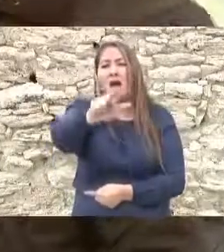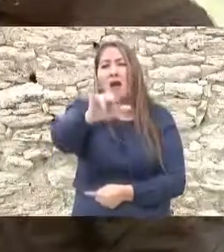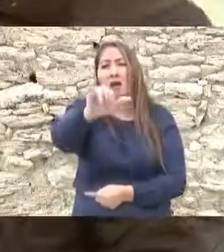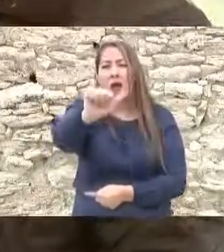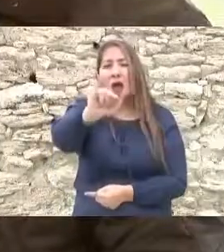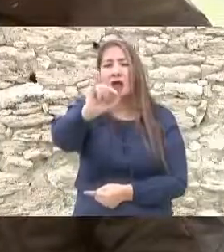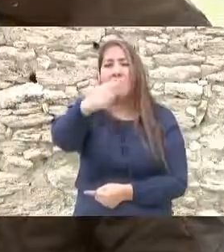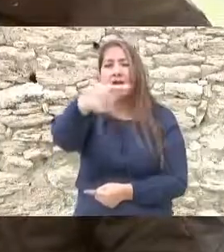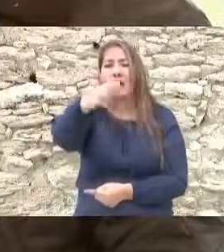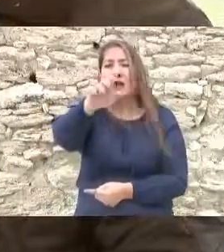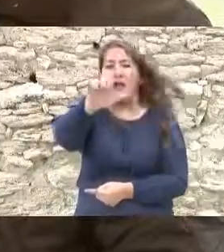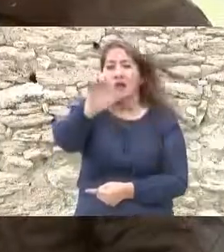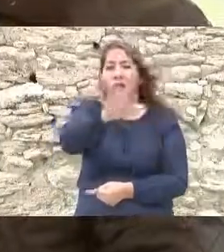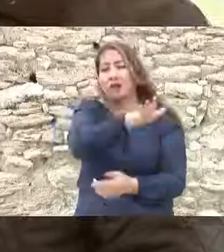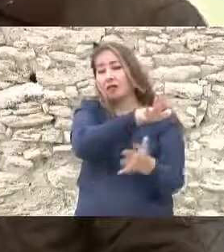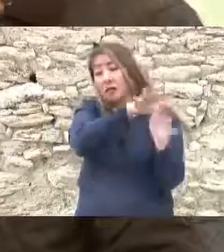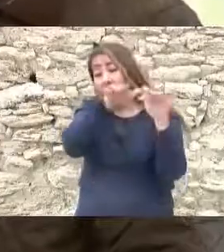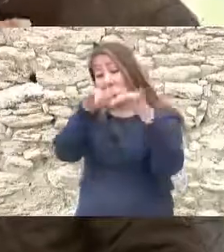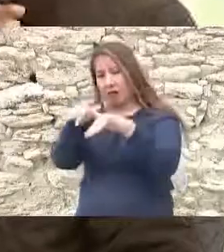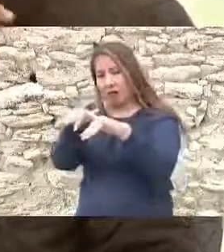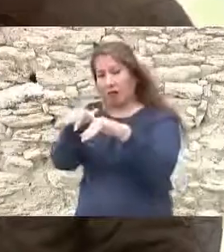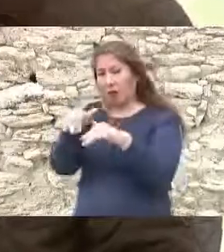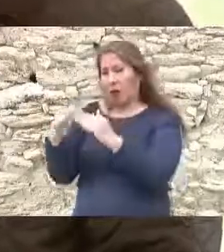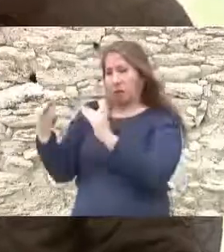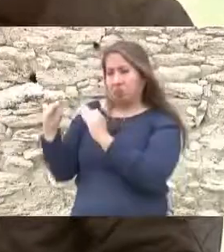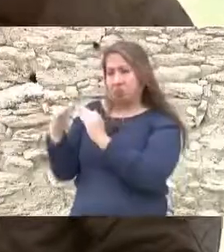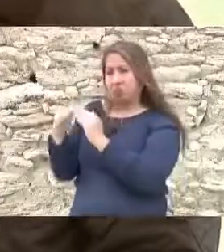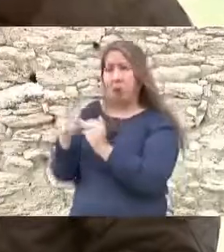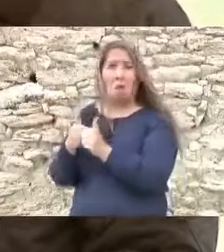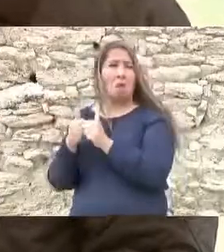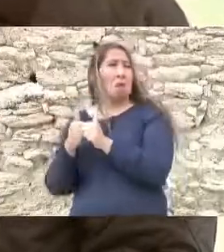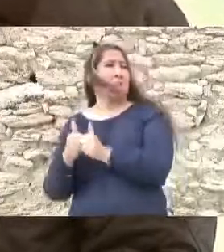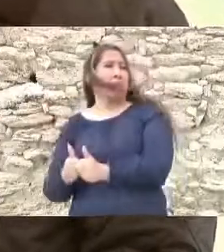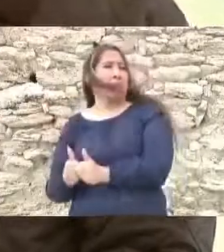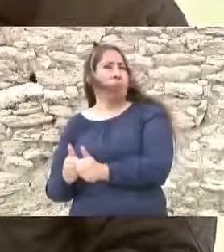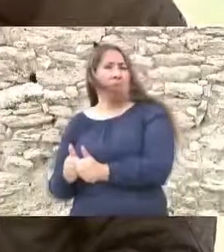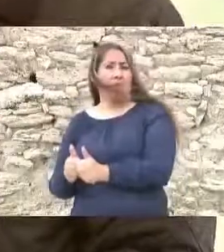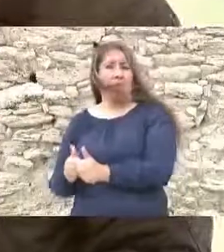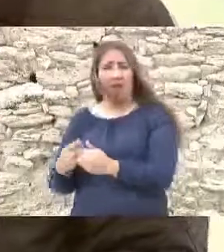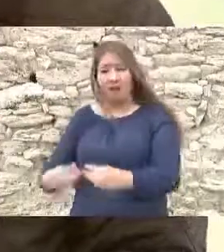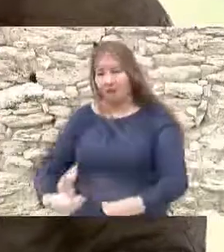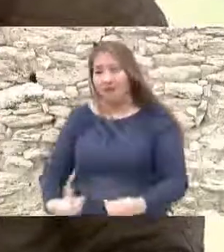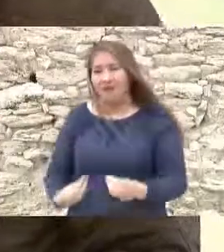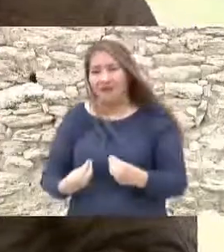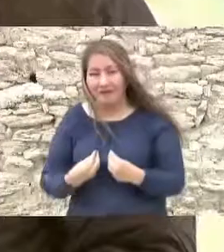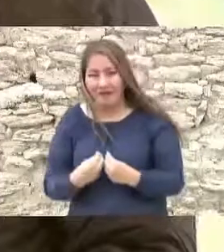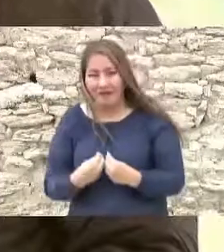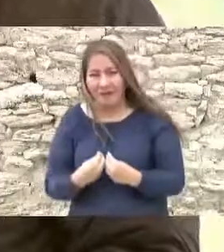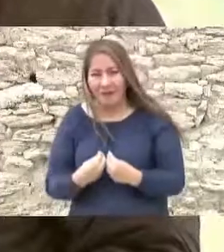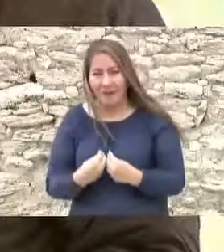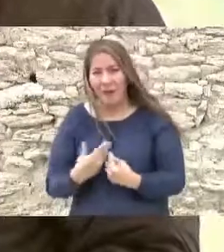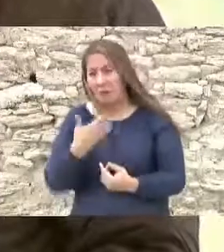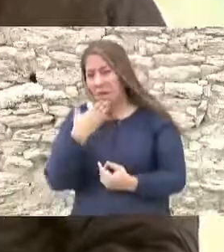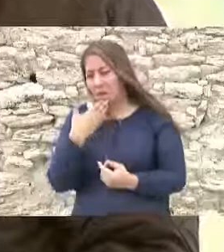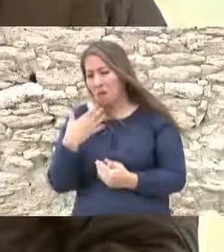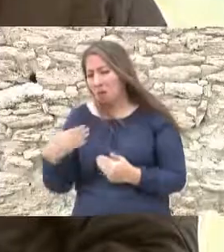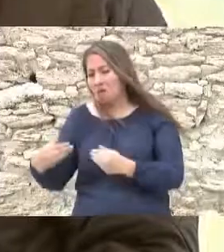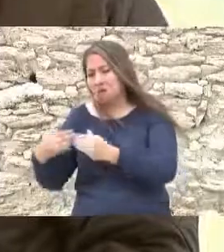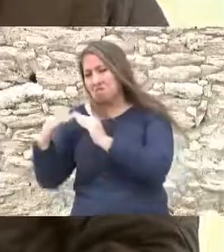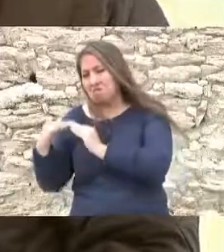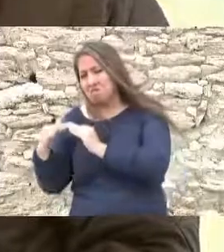regresó del exilio se fue a su casa y vivía modestamente